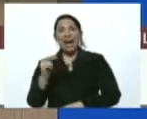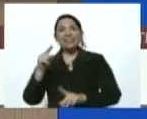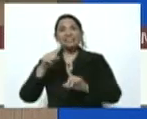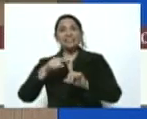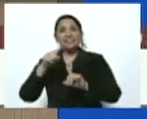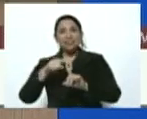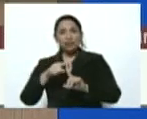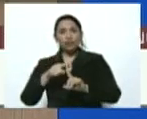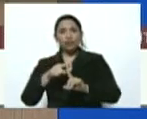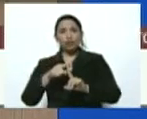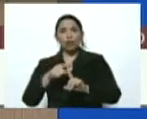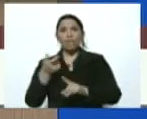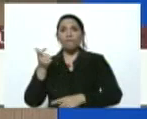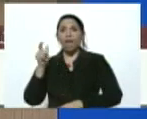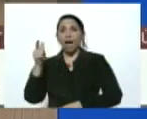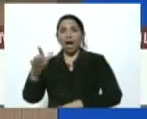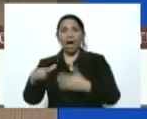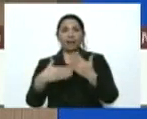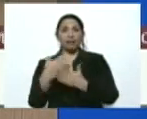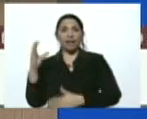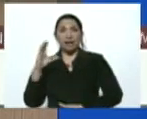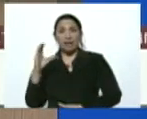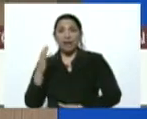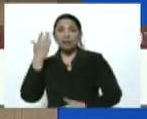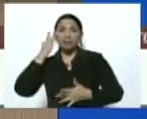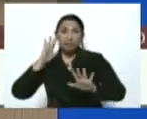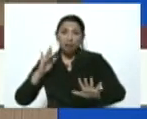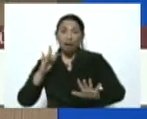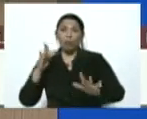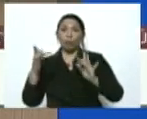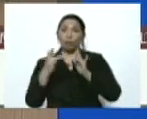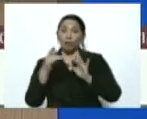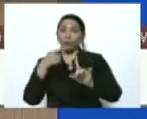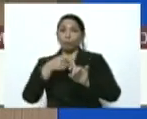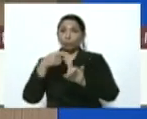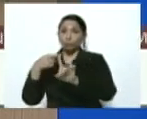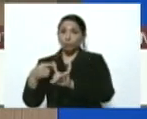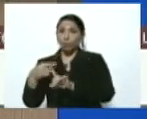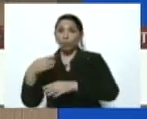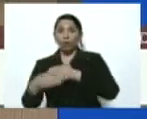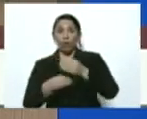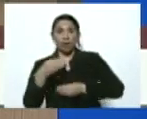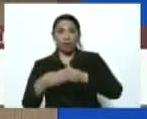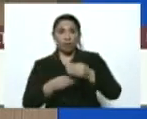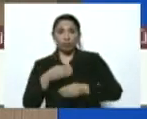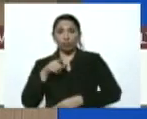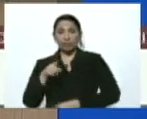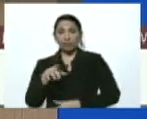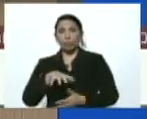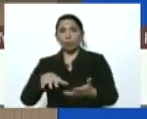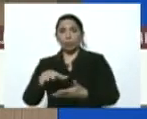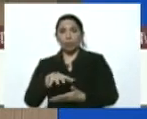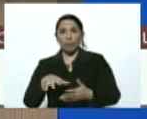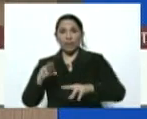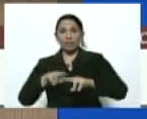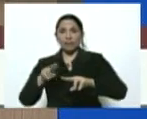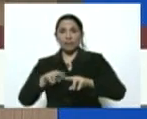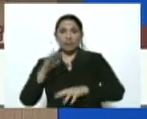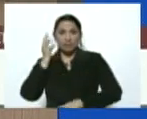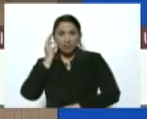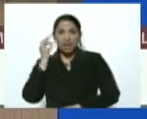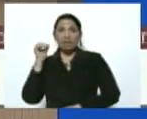frecuentemente a Caracas, quizá un contacto positivo que haya generado esta situación. Ya